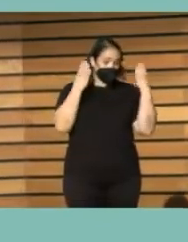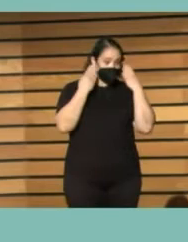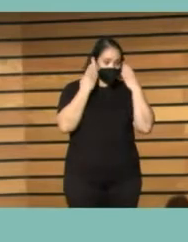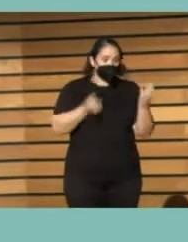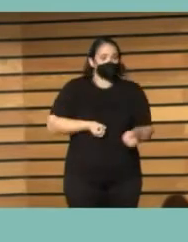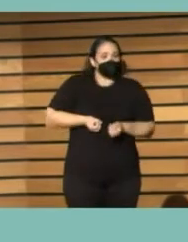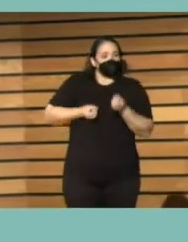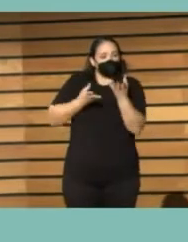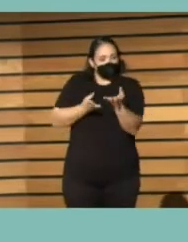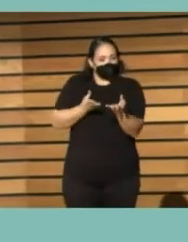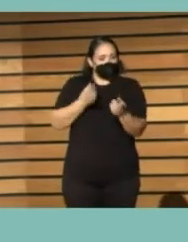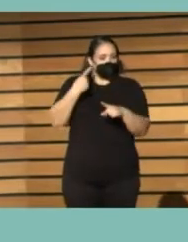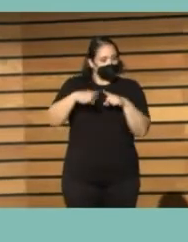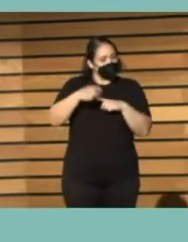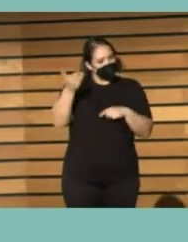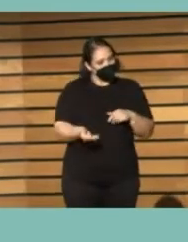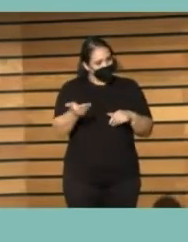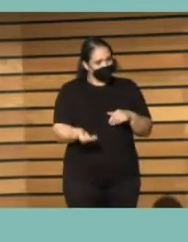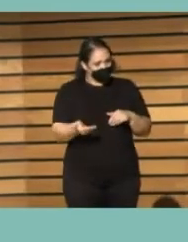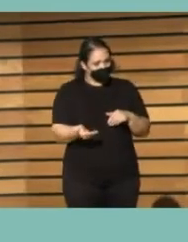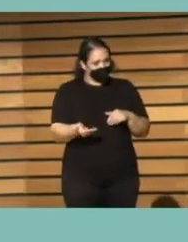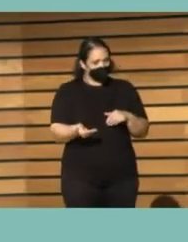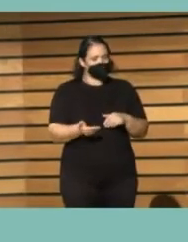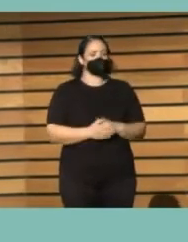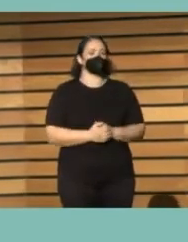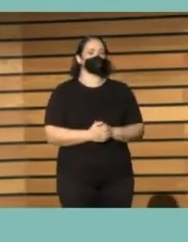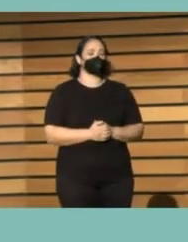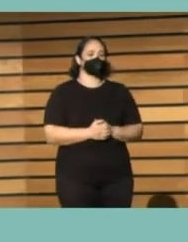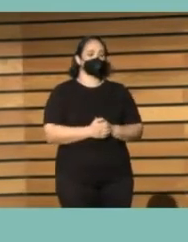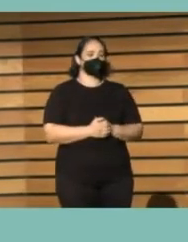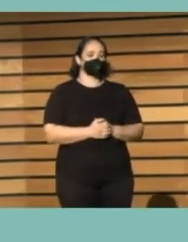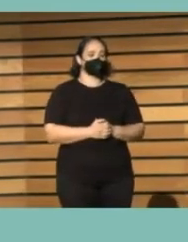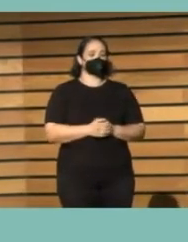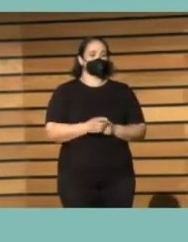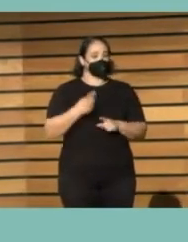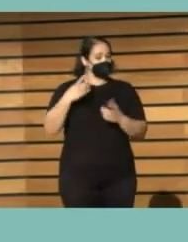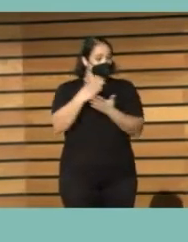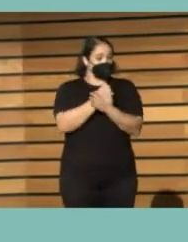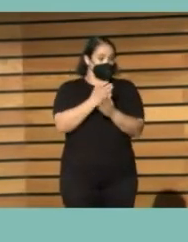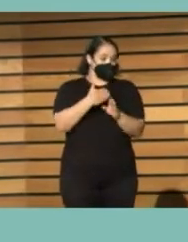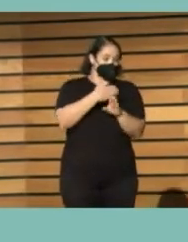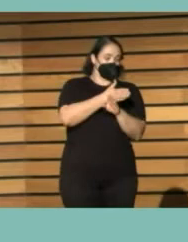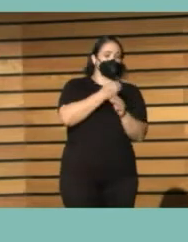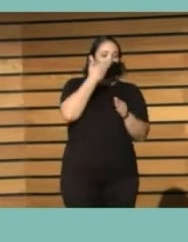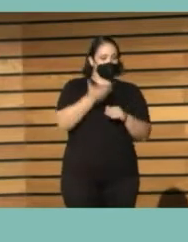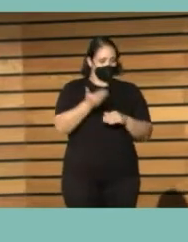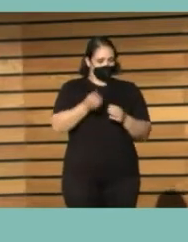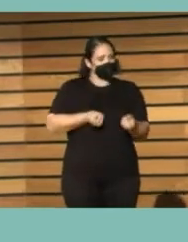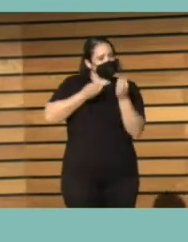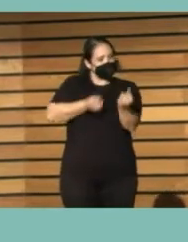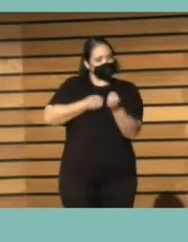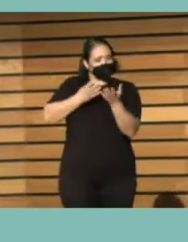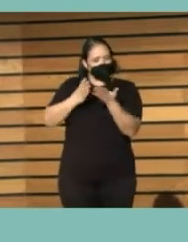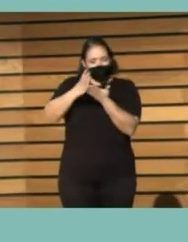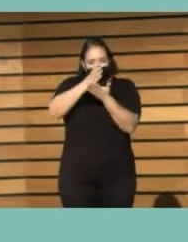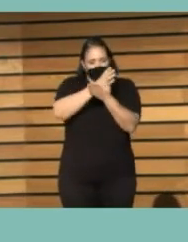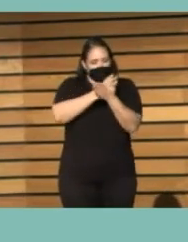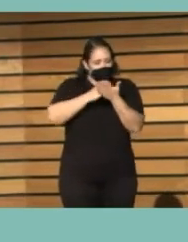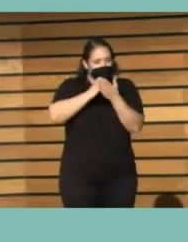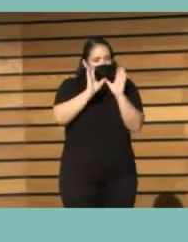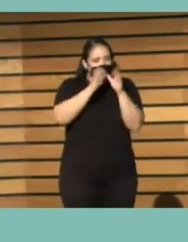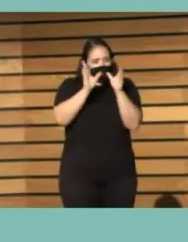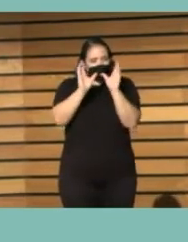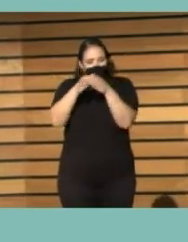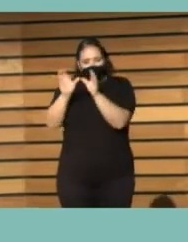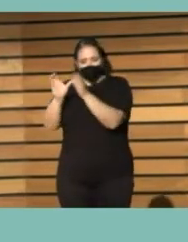se transmita lo que estamos haciendo es de verdad muy importante. Quiero también decir que todo lo que generamos los grupos